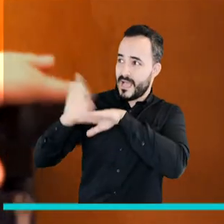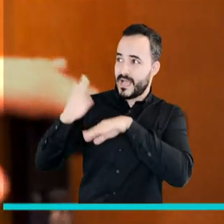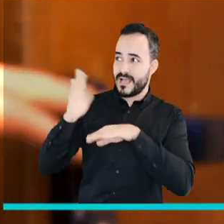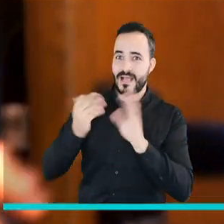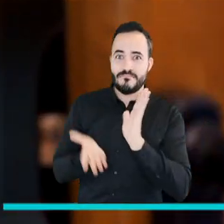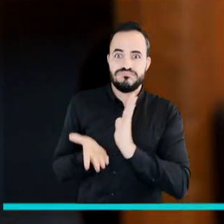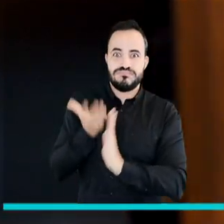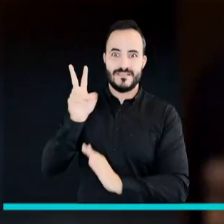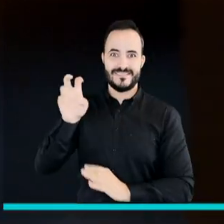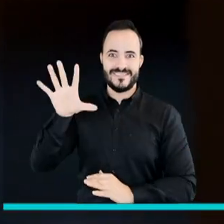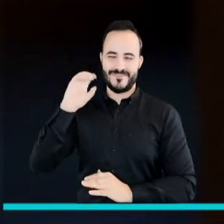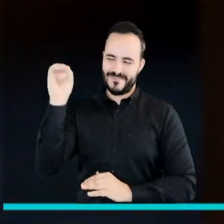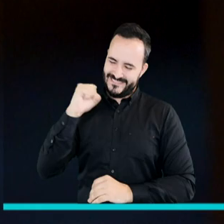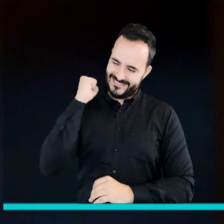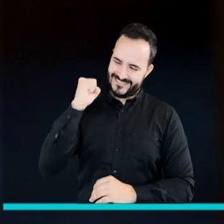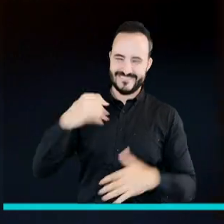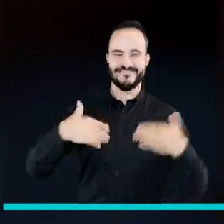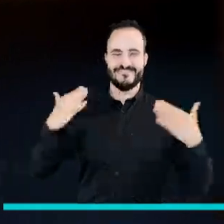del aforo.